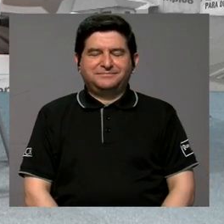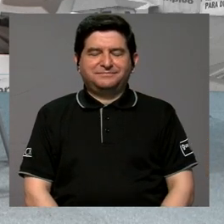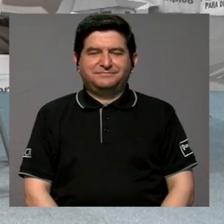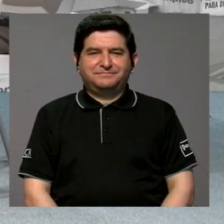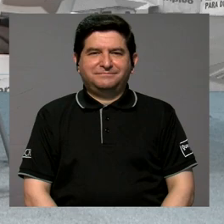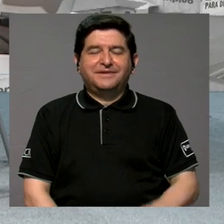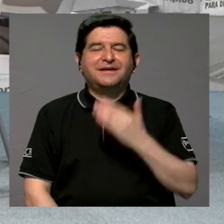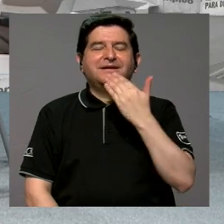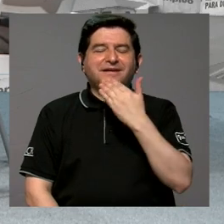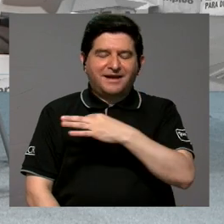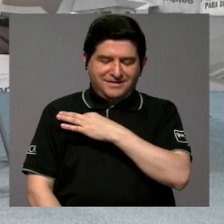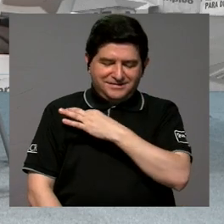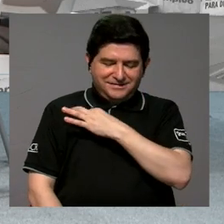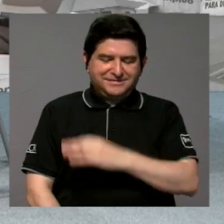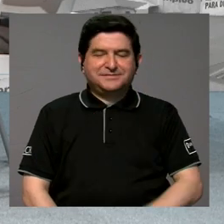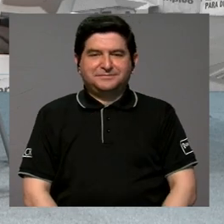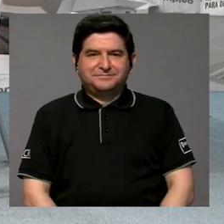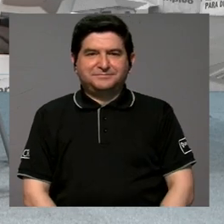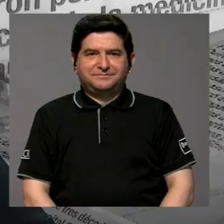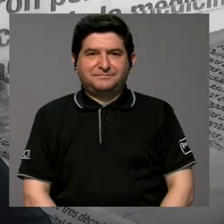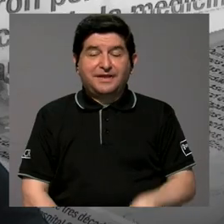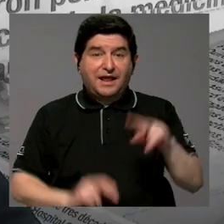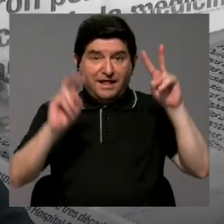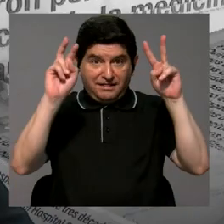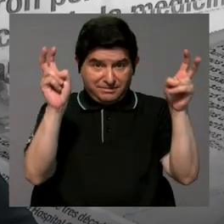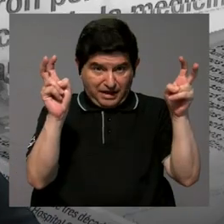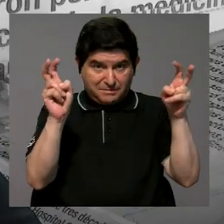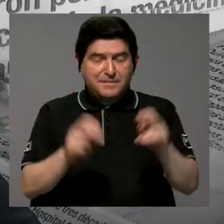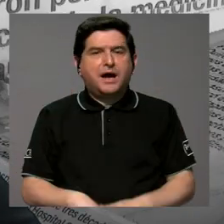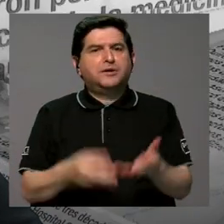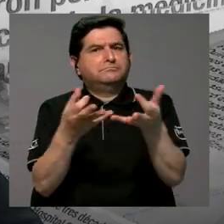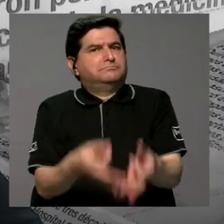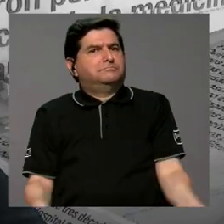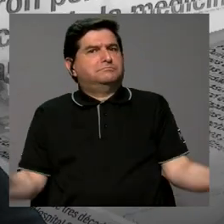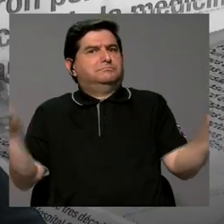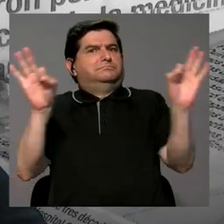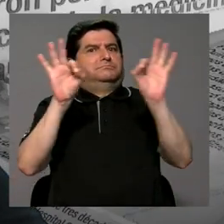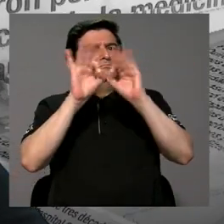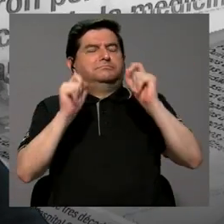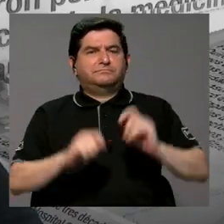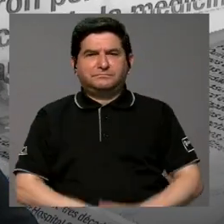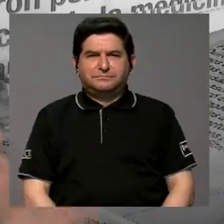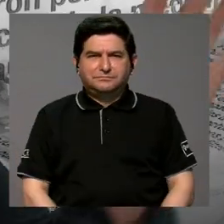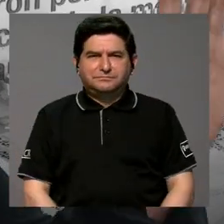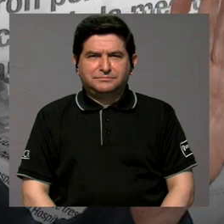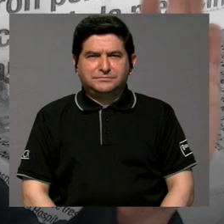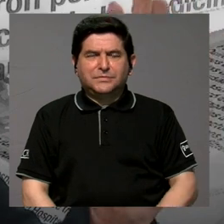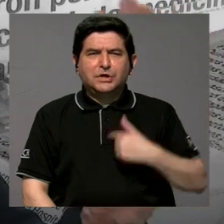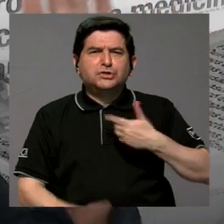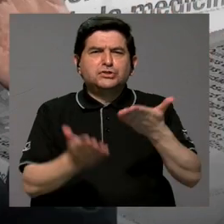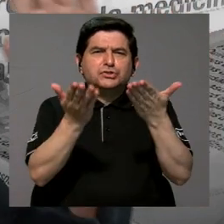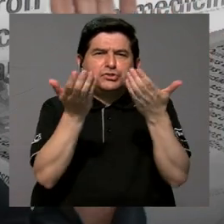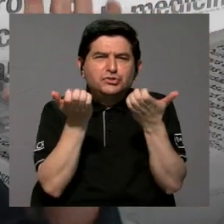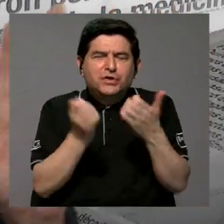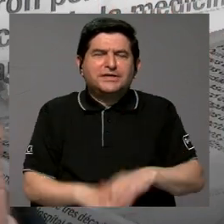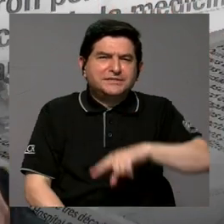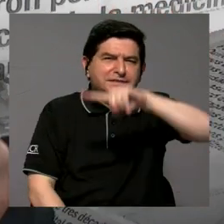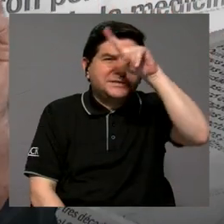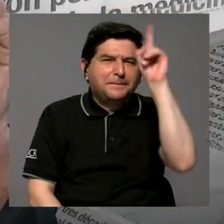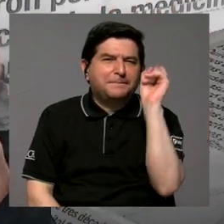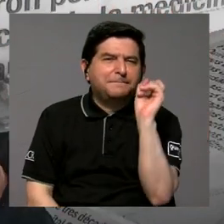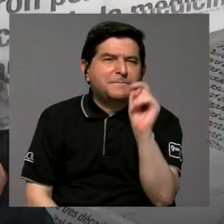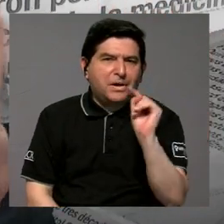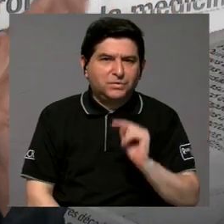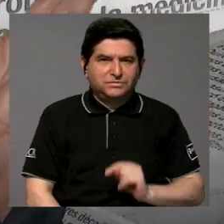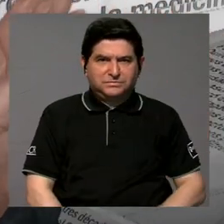gracias por la invitación. Mire, este tema es sumamente importante. Yo quiero lanzarle de una vez la pregunta,